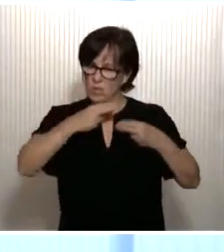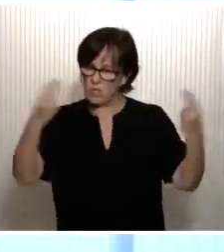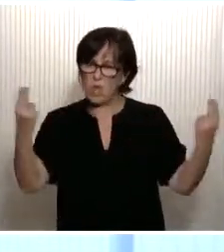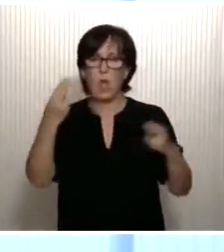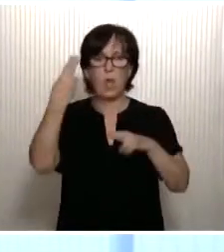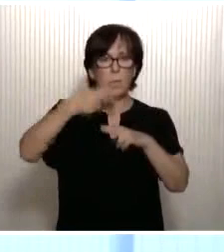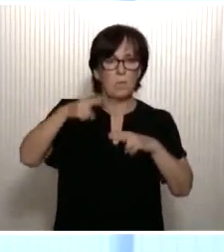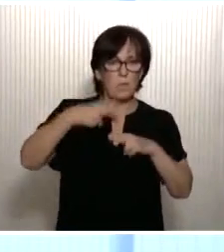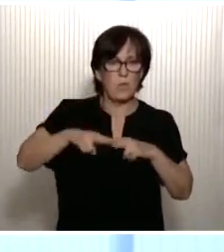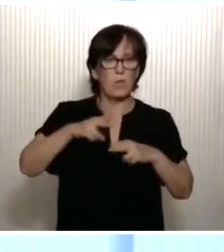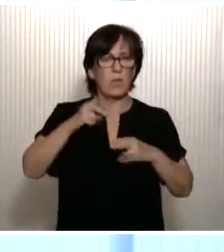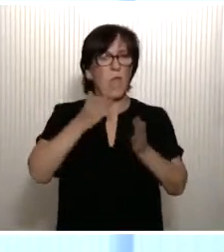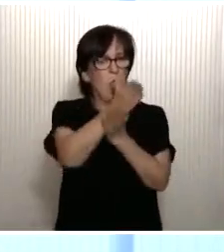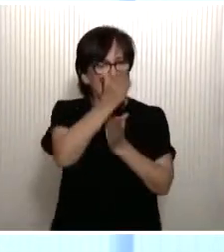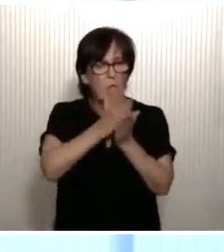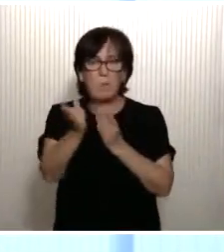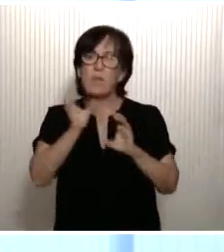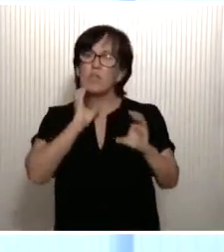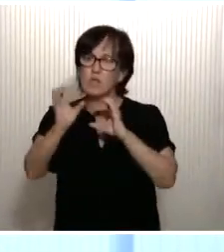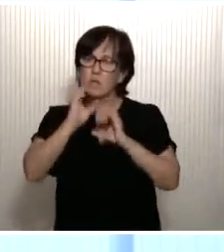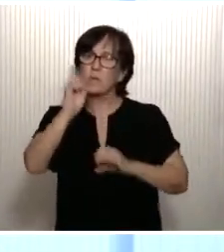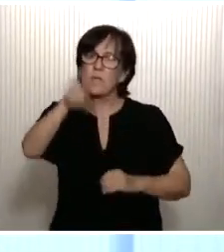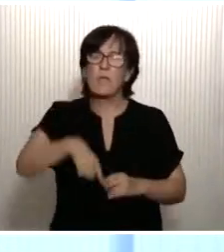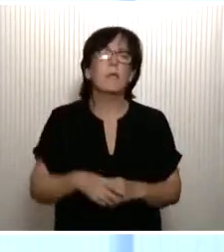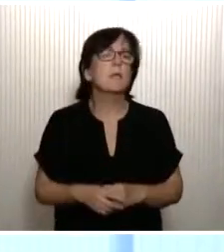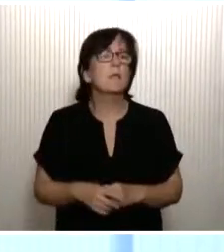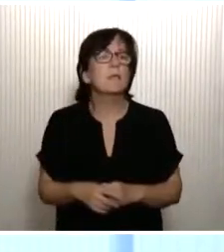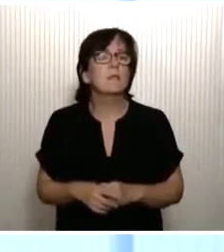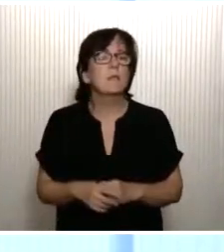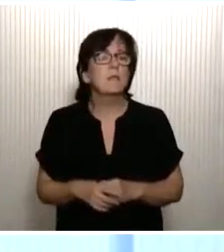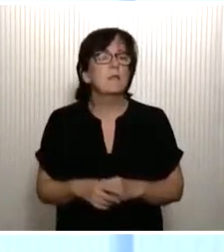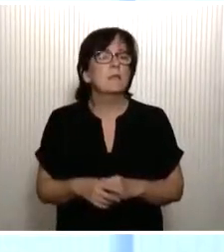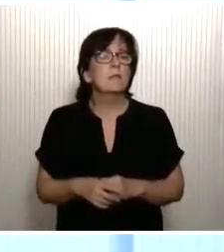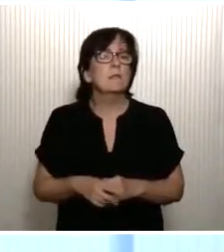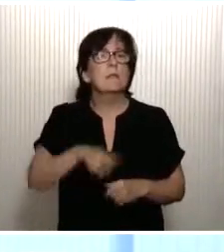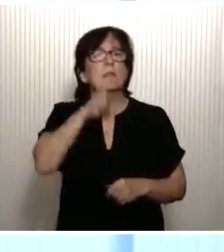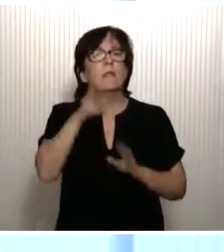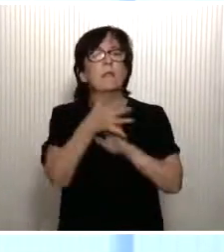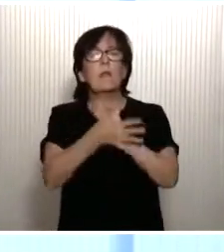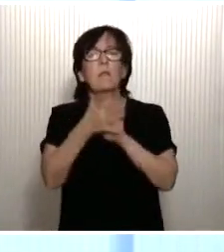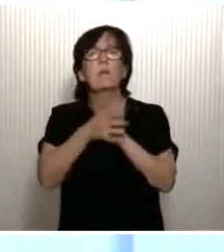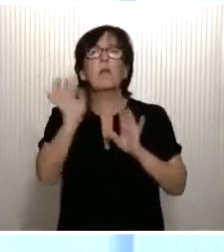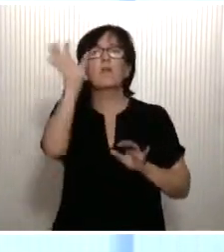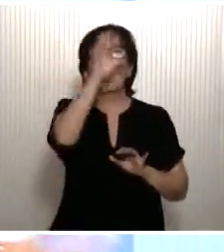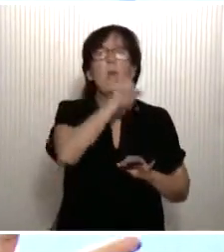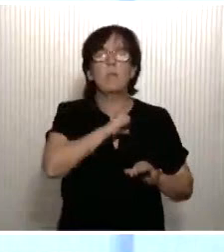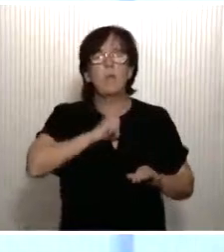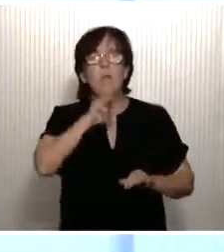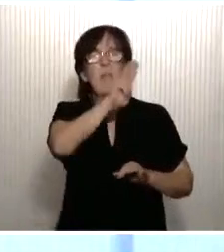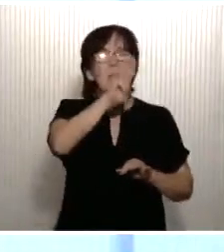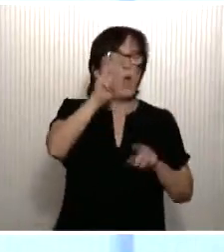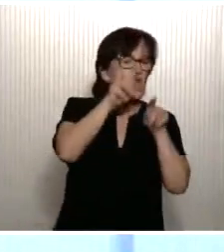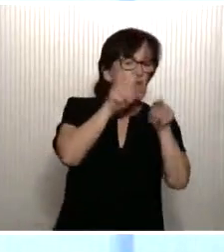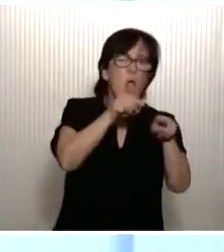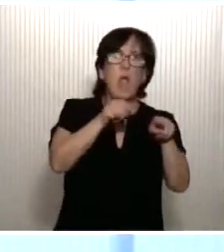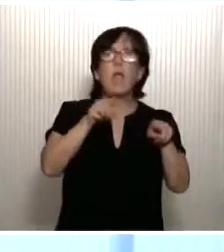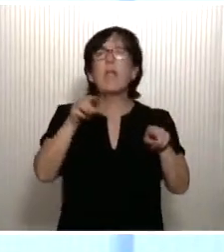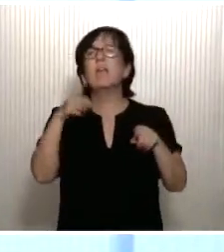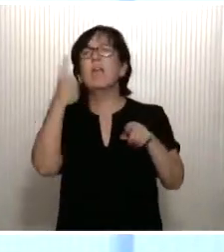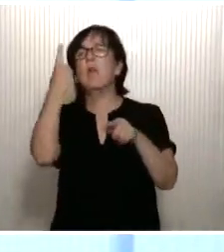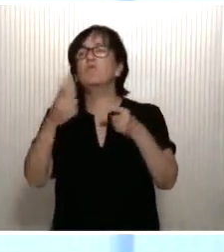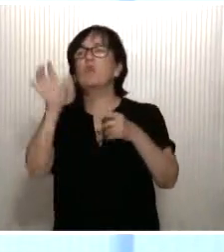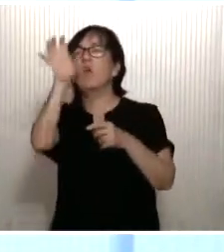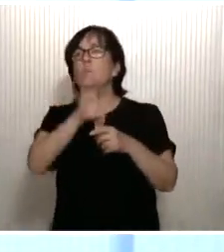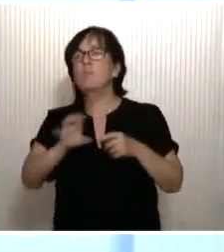político, también en los medios de comunicación, hablar de las comunidades autónomas del Partido Popular y las comunidades autónomas del Partido